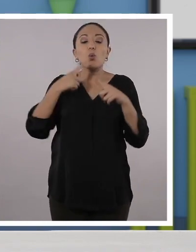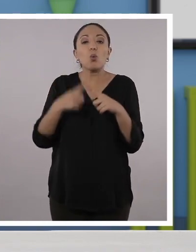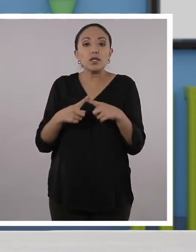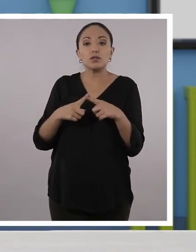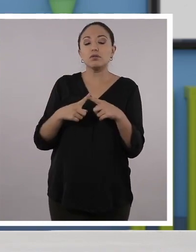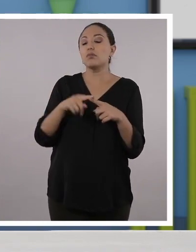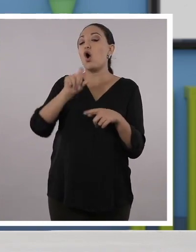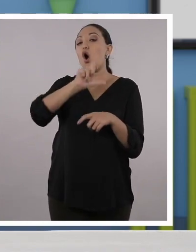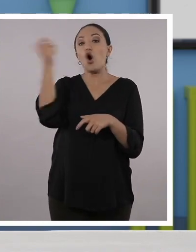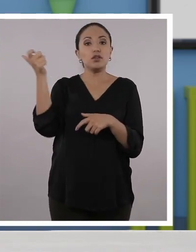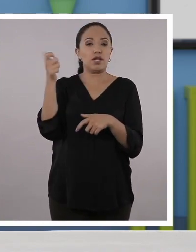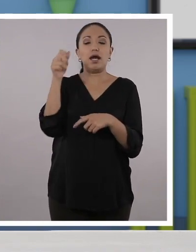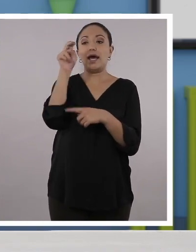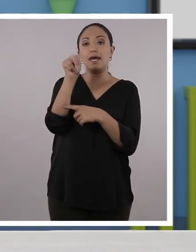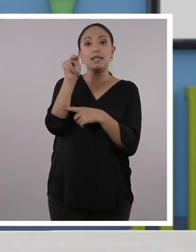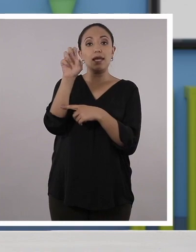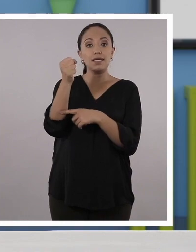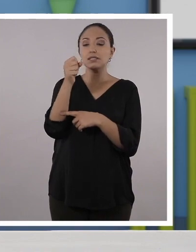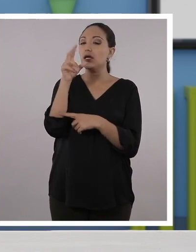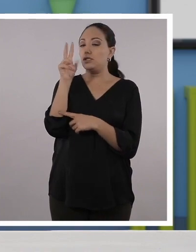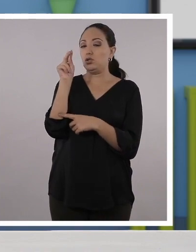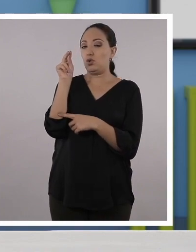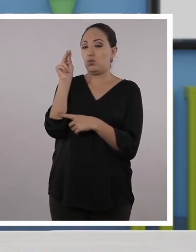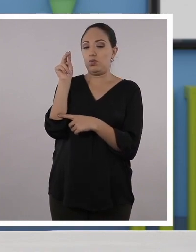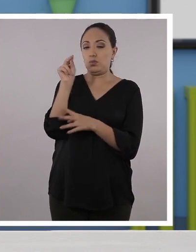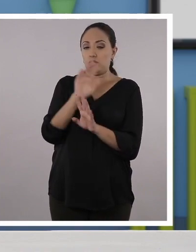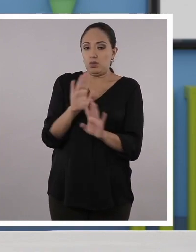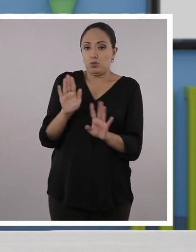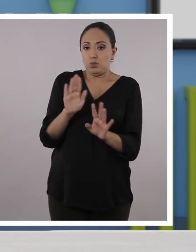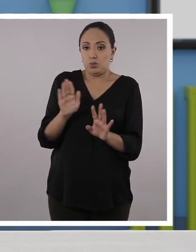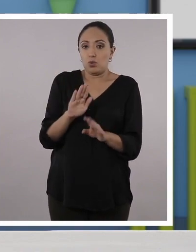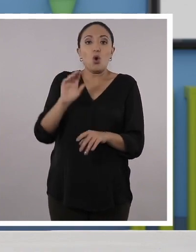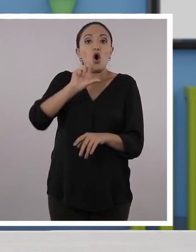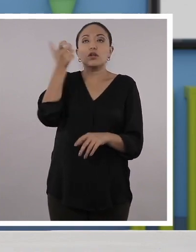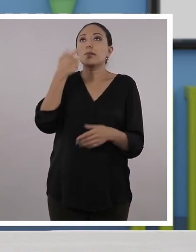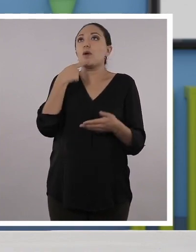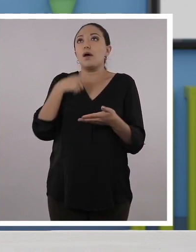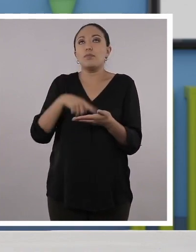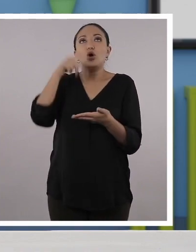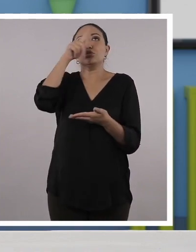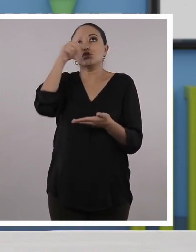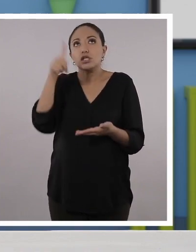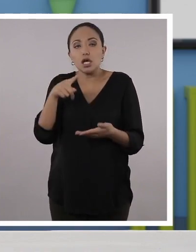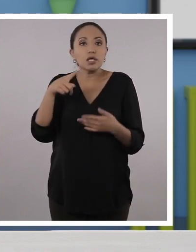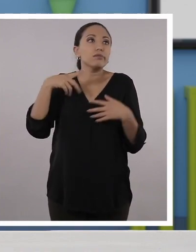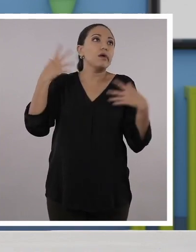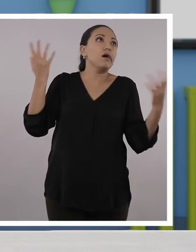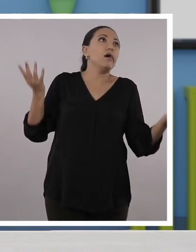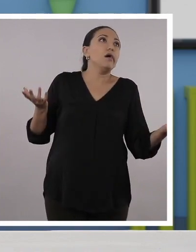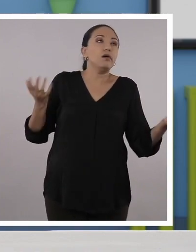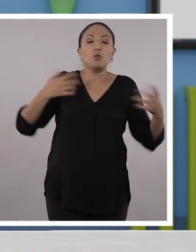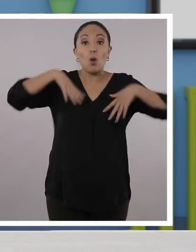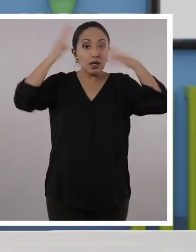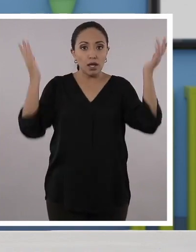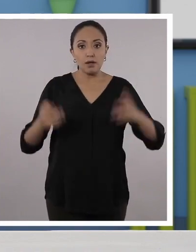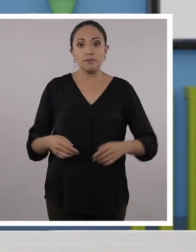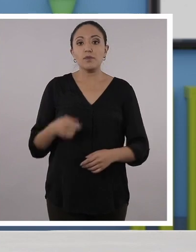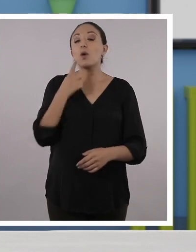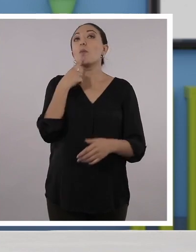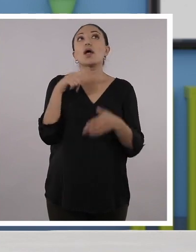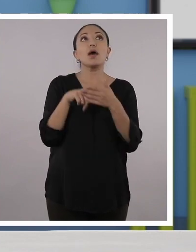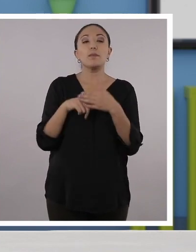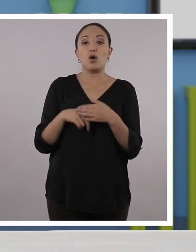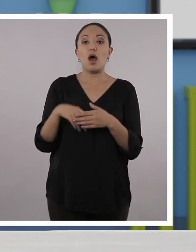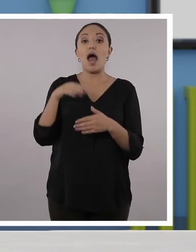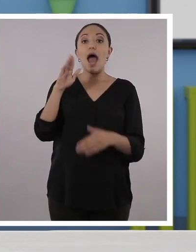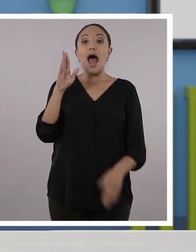terminan en consonantes distintas de N o S. Por ejemplo, una palabra. Algo que usamos